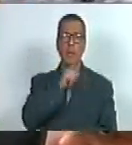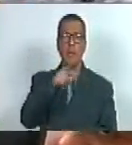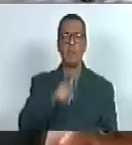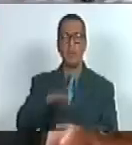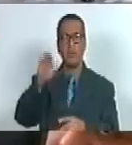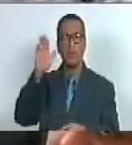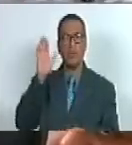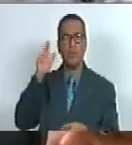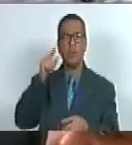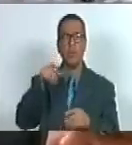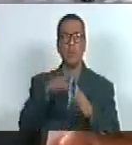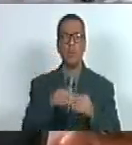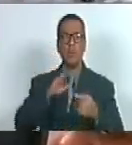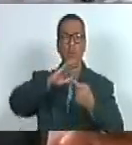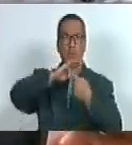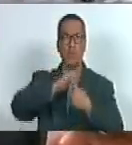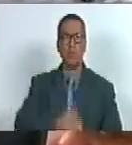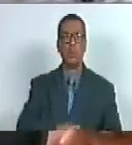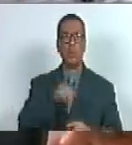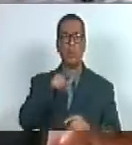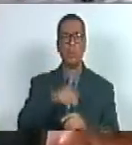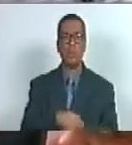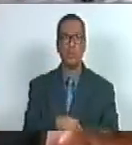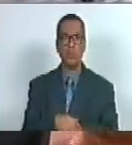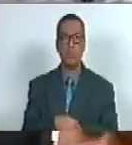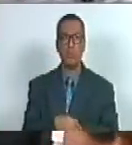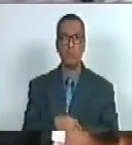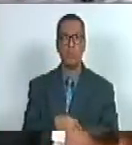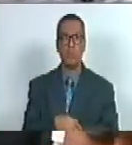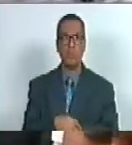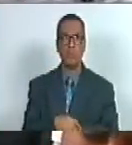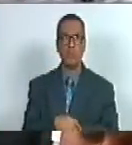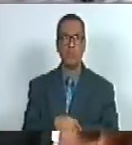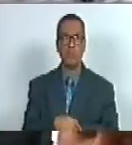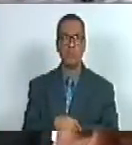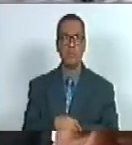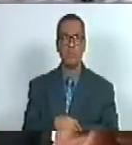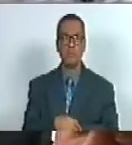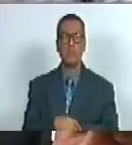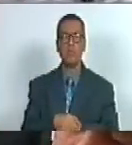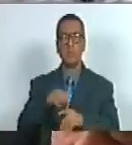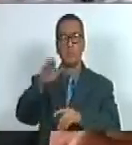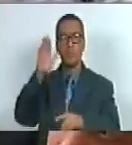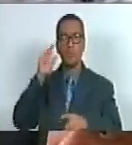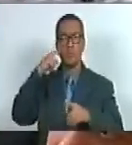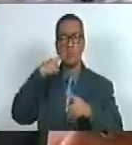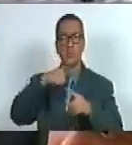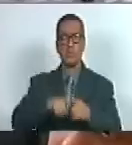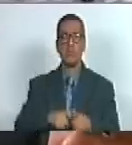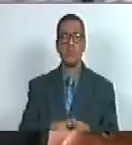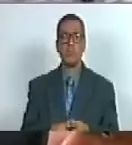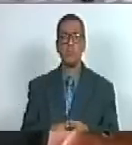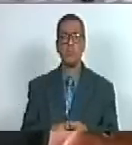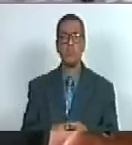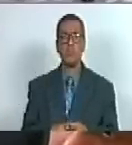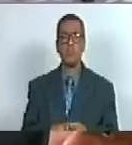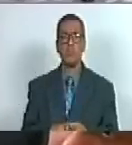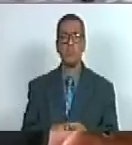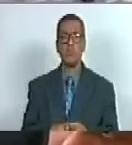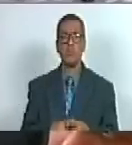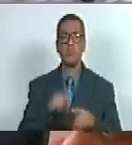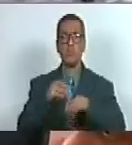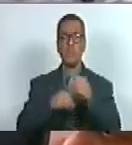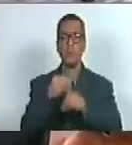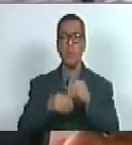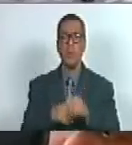compromiso con los oprimidos un compromiso con quienes desde